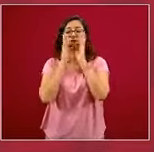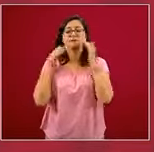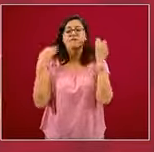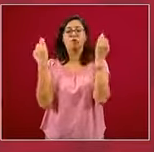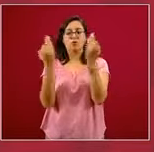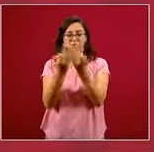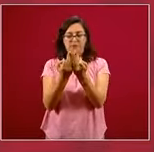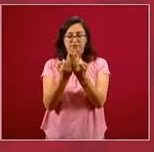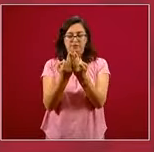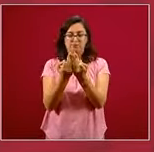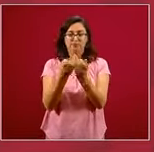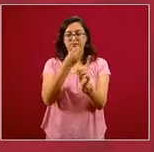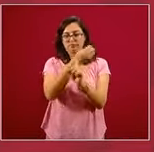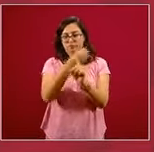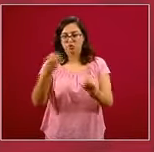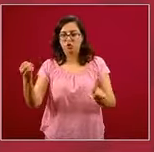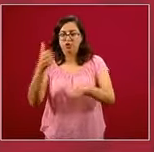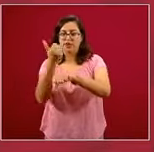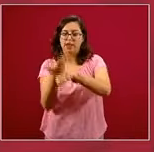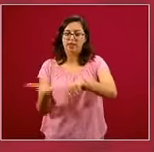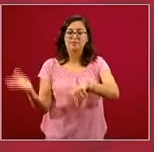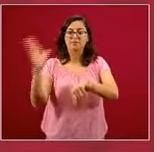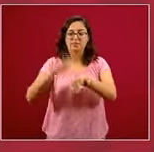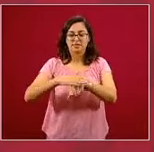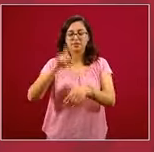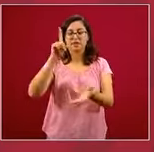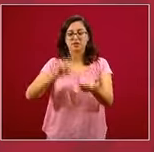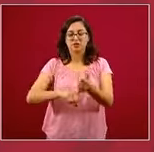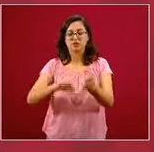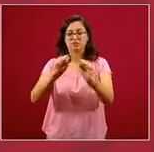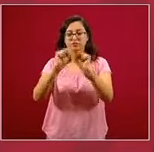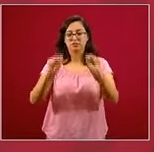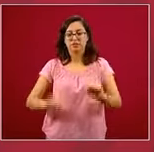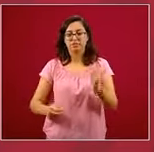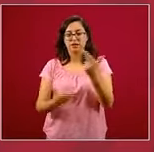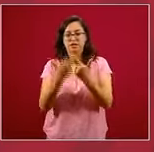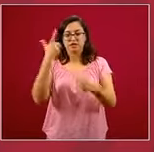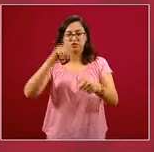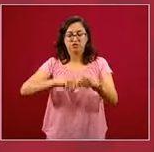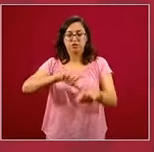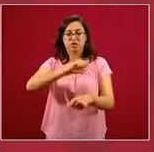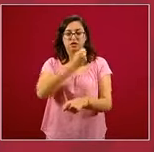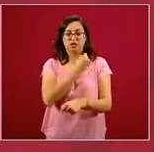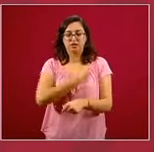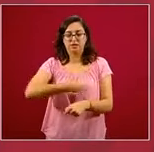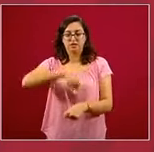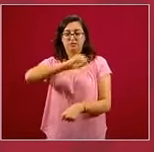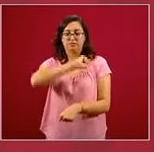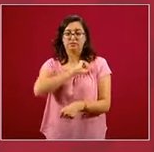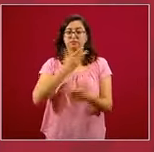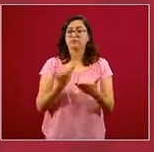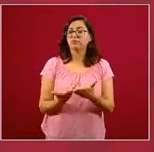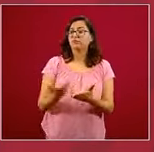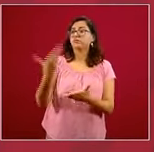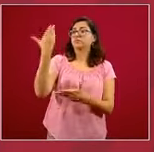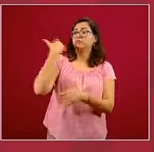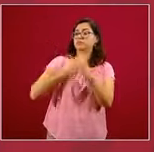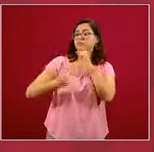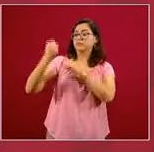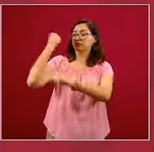cómo se estructura administrativamente el Sistema Nacional de Salud. La descentralización en su momento tuvo